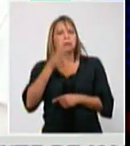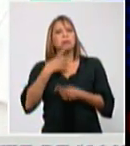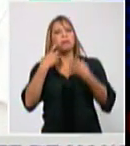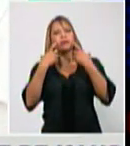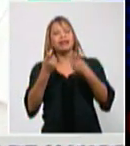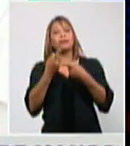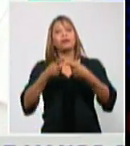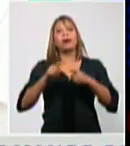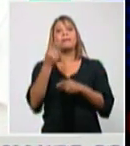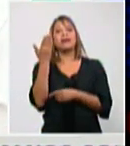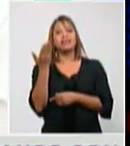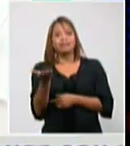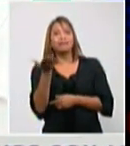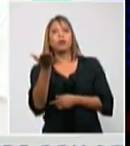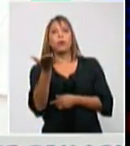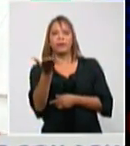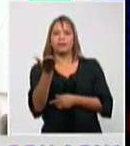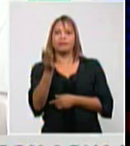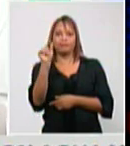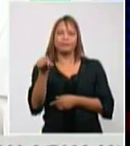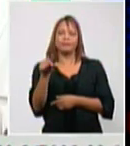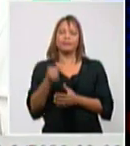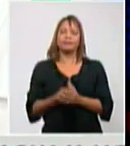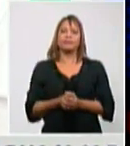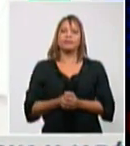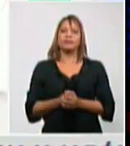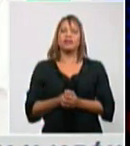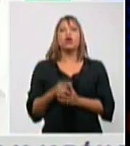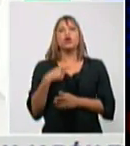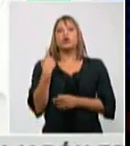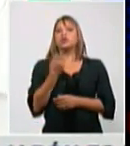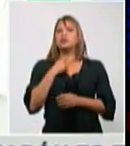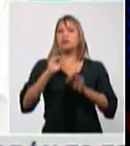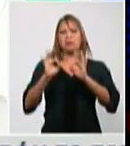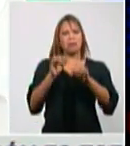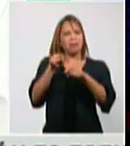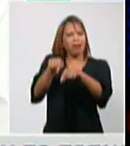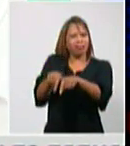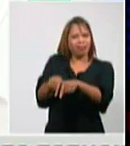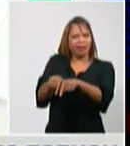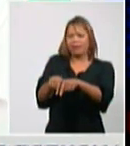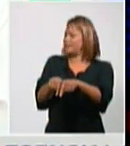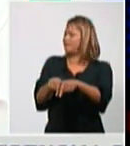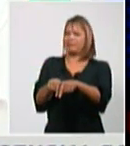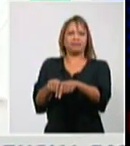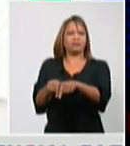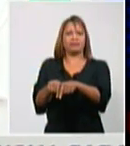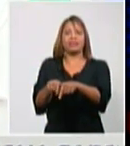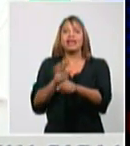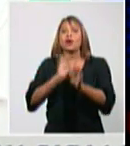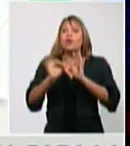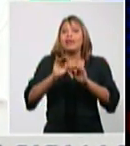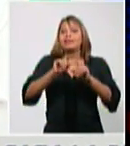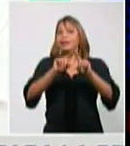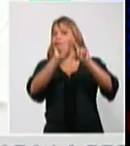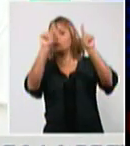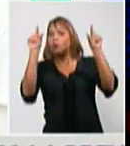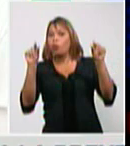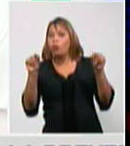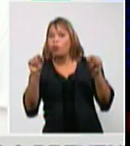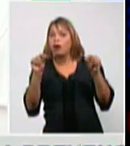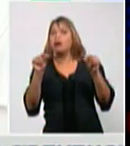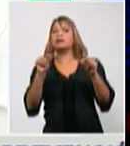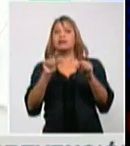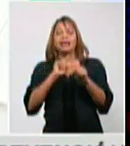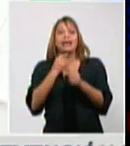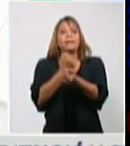desde el punto ahora nos protegemos ahí no hombre no te tienes que proteger en toda Cuba el río está presente en